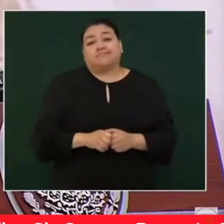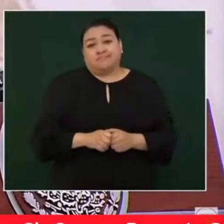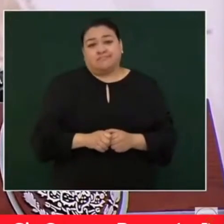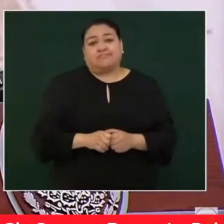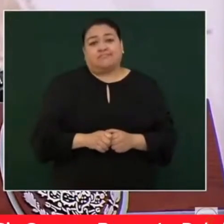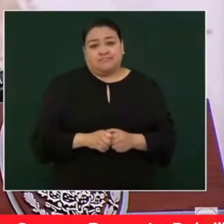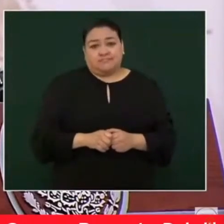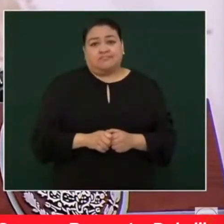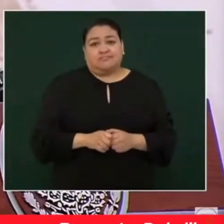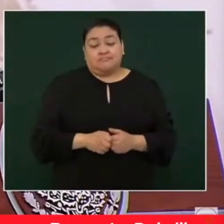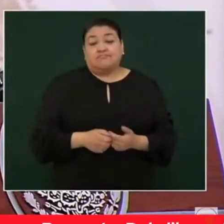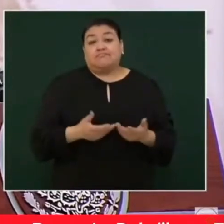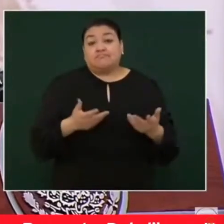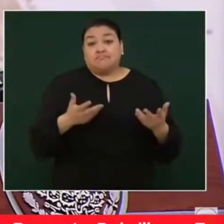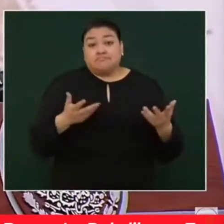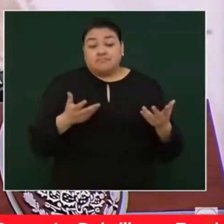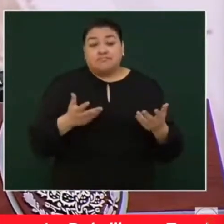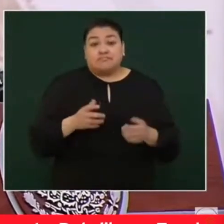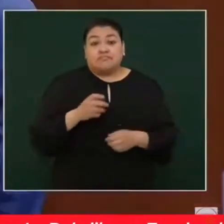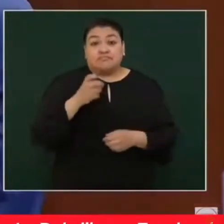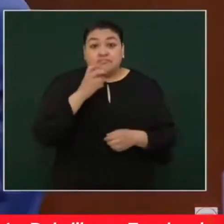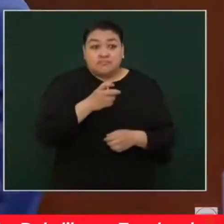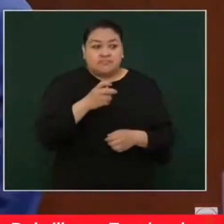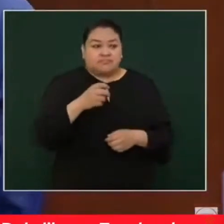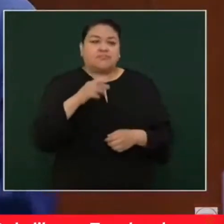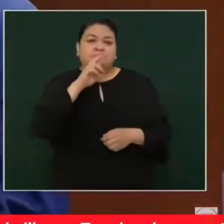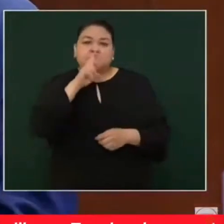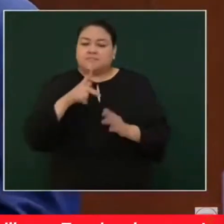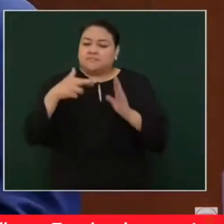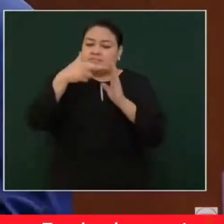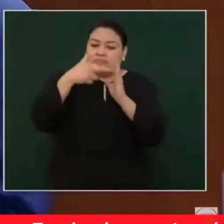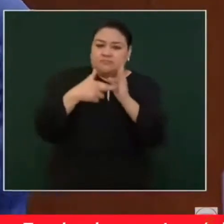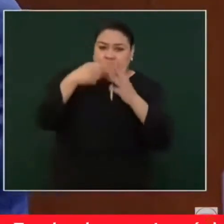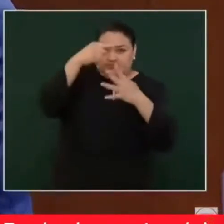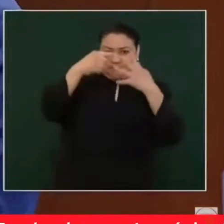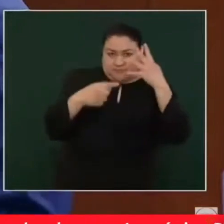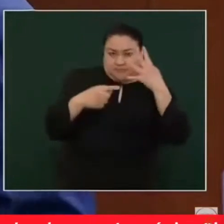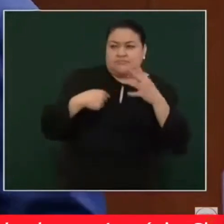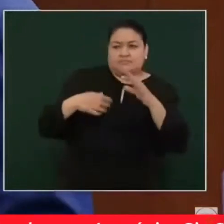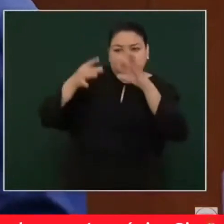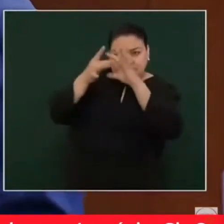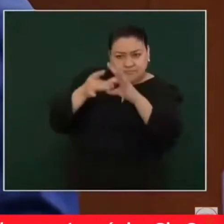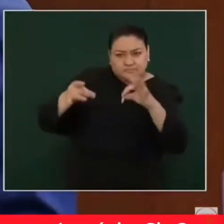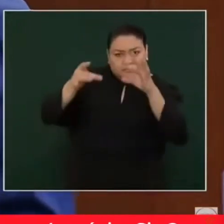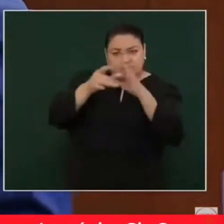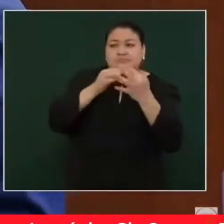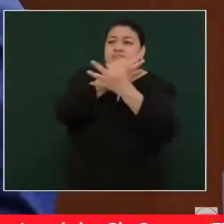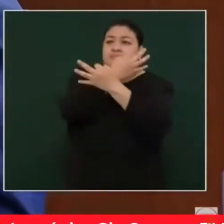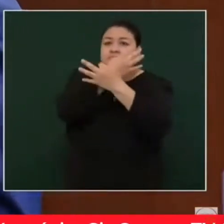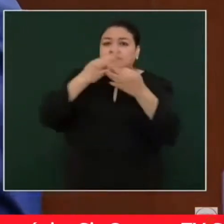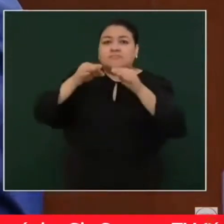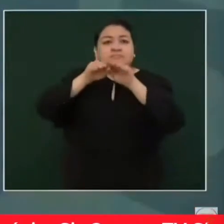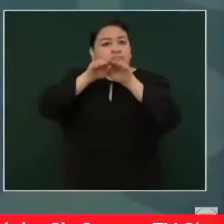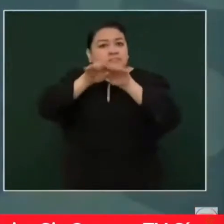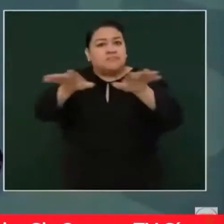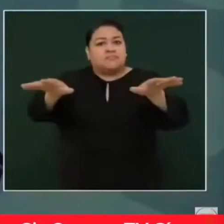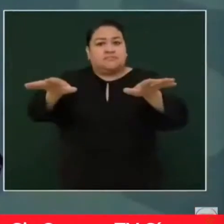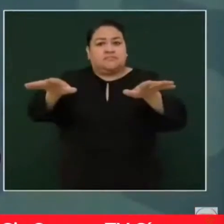Entonces, todos estos mecanismos que existen, que